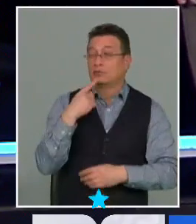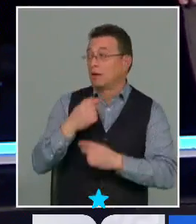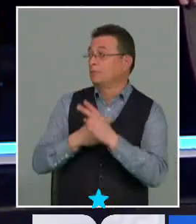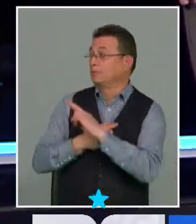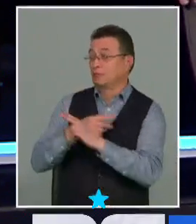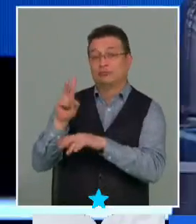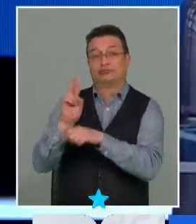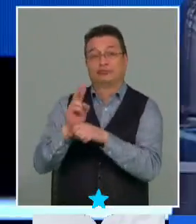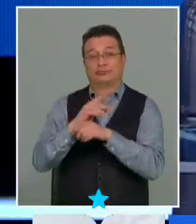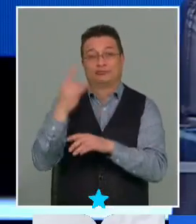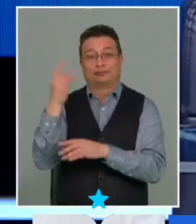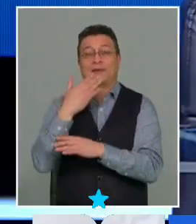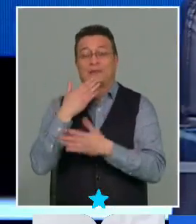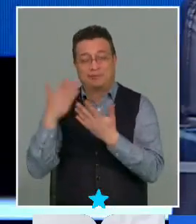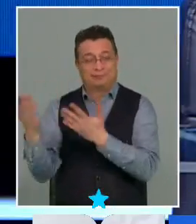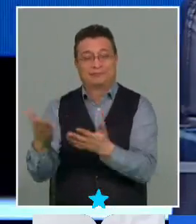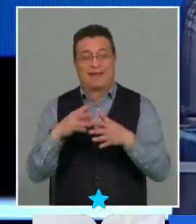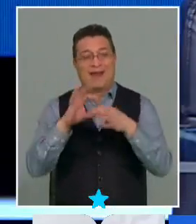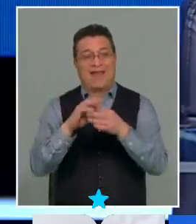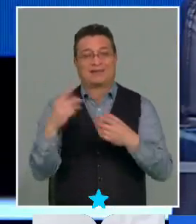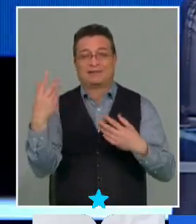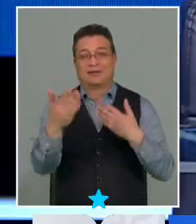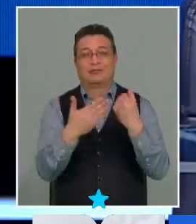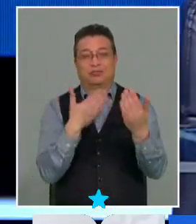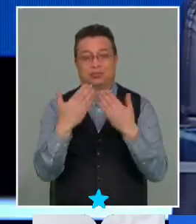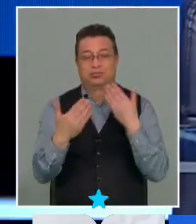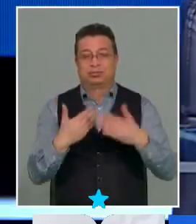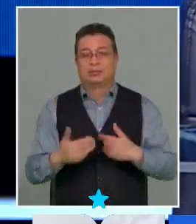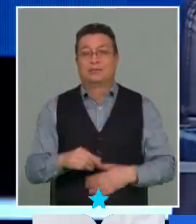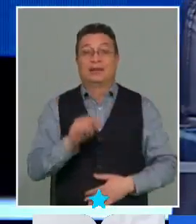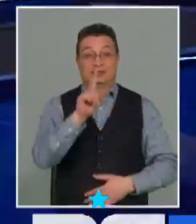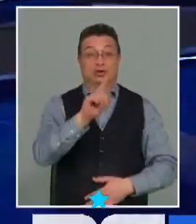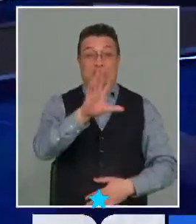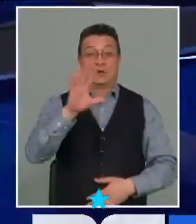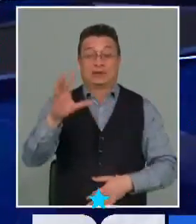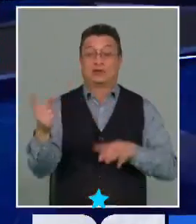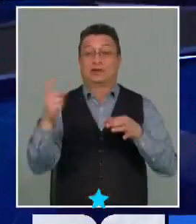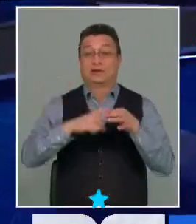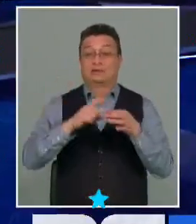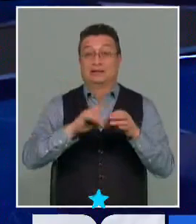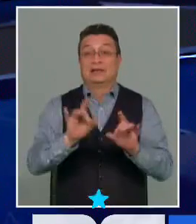Peña Tomás Jordán por acompañarnos muchísimas gracias 355 es caño reservado para Chile